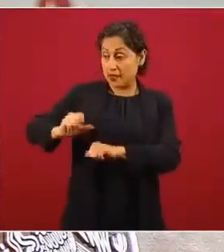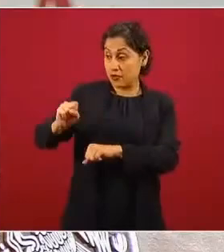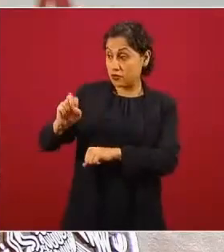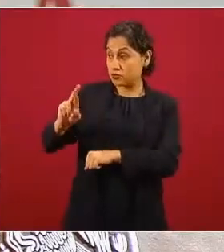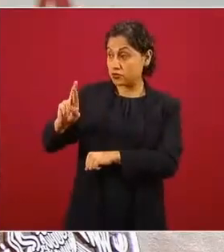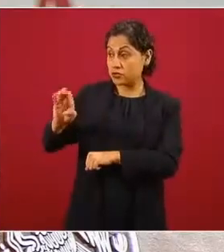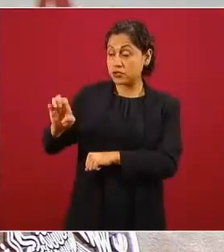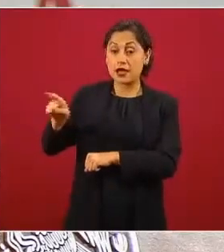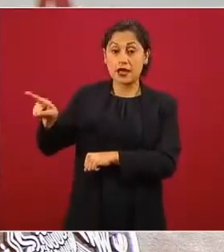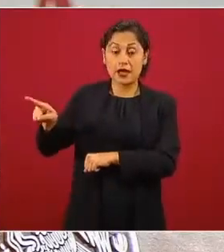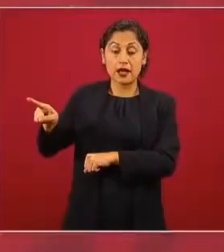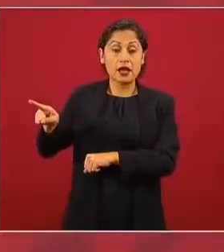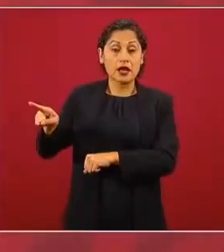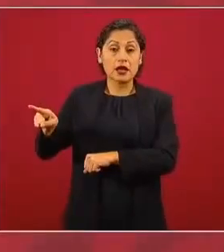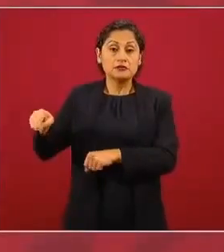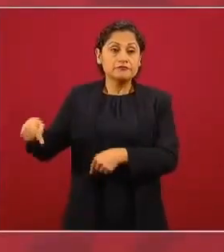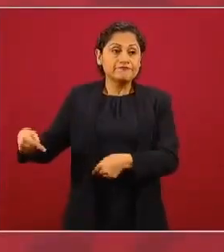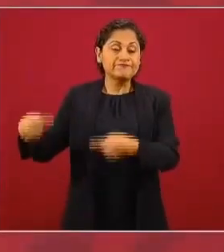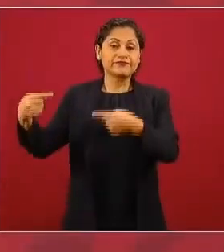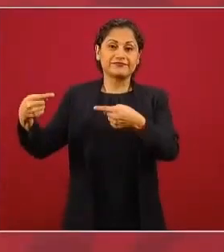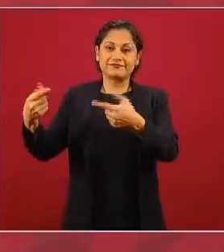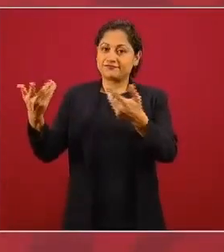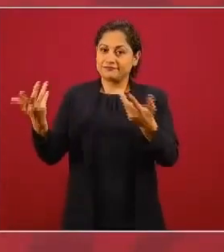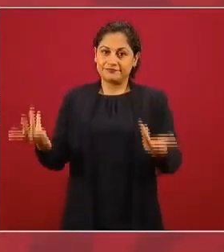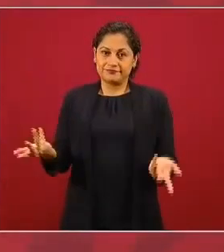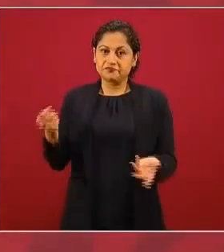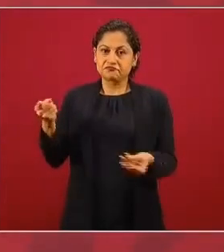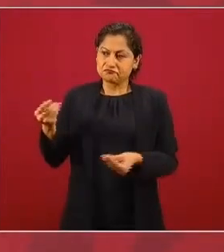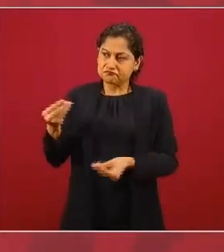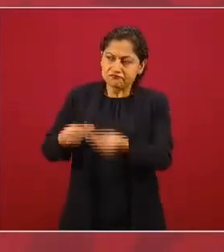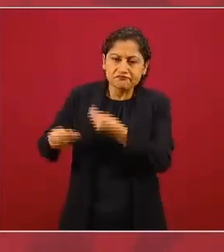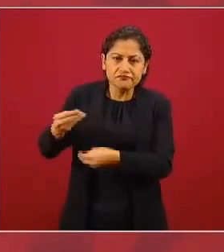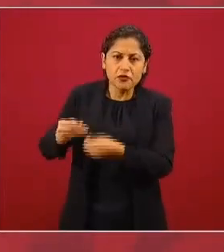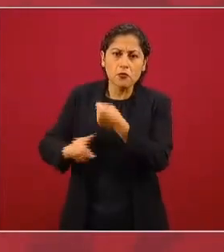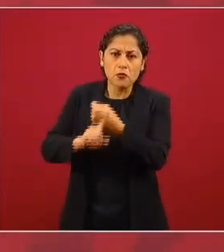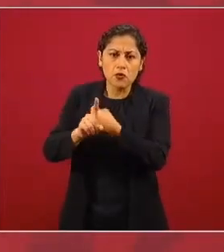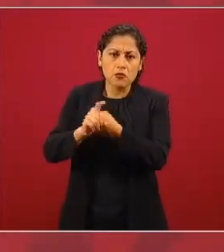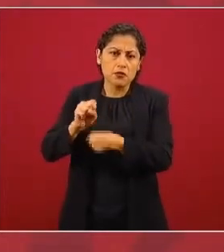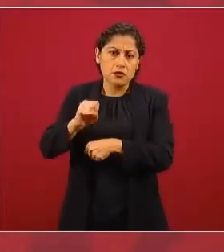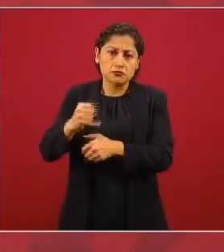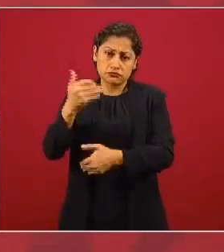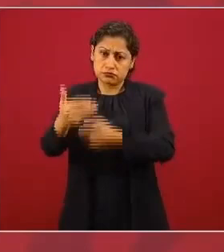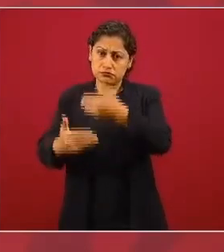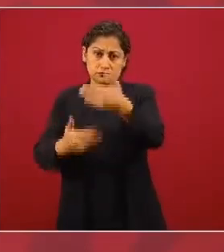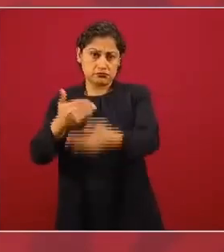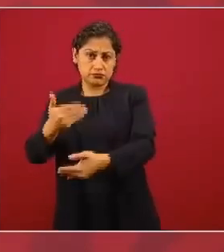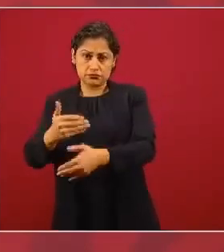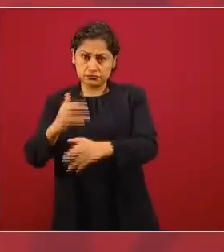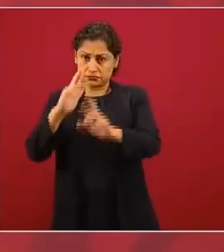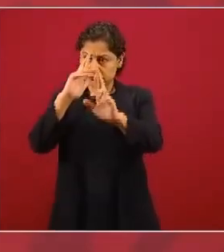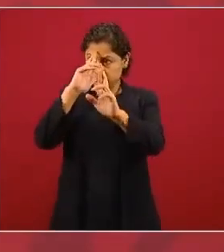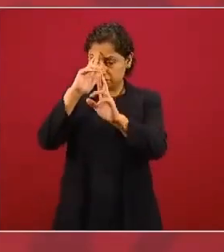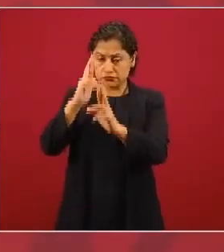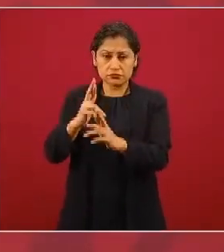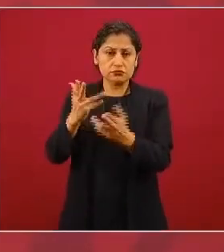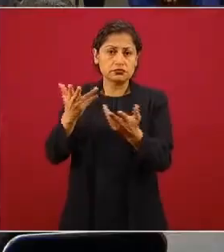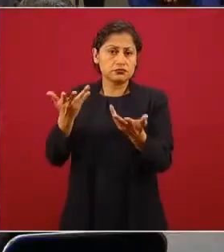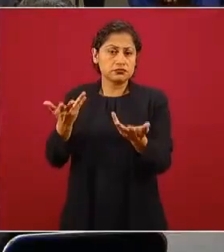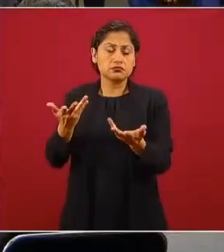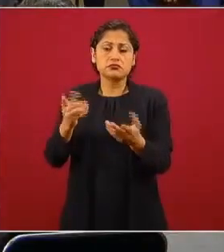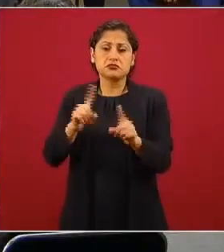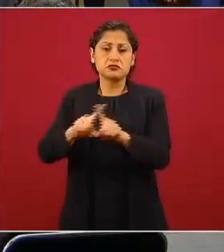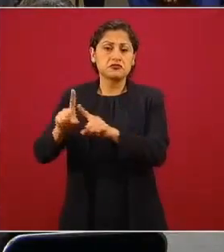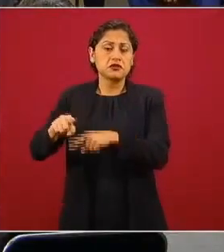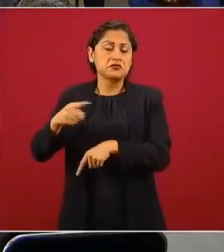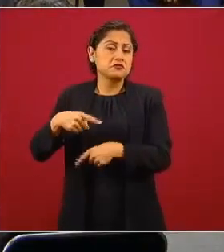a resolver de una o de otra forma. Entonces, no es de